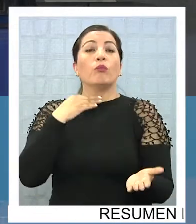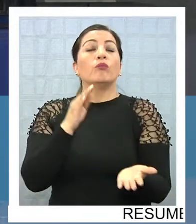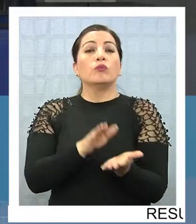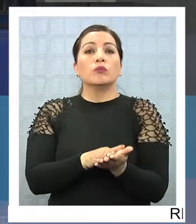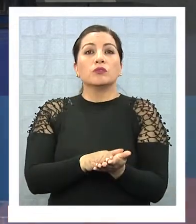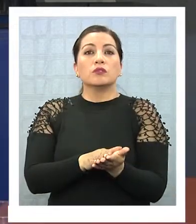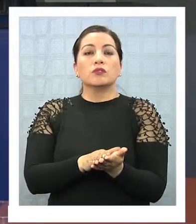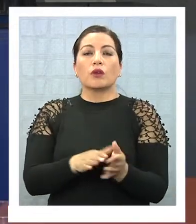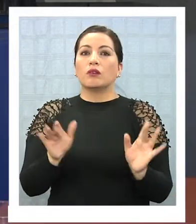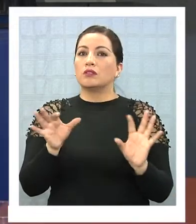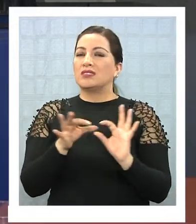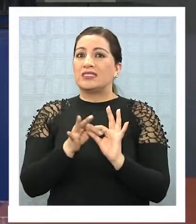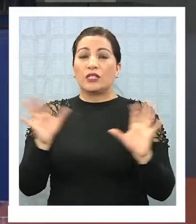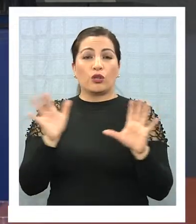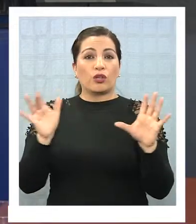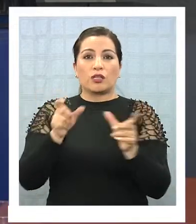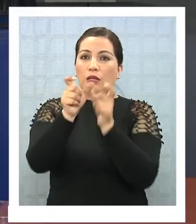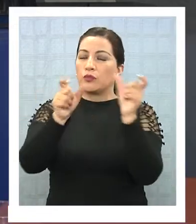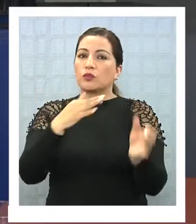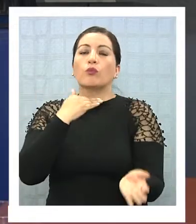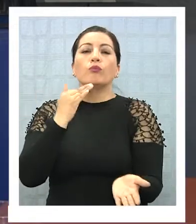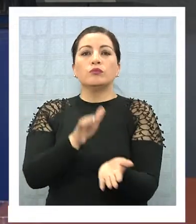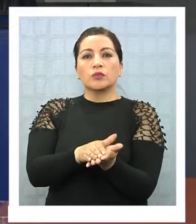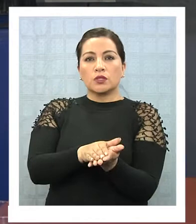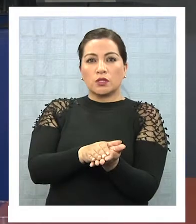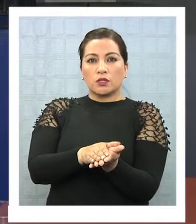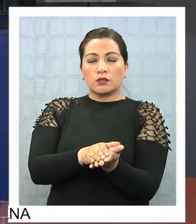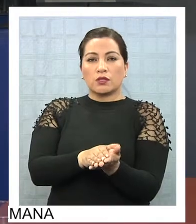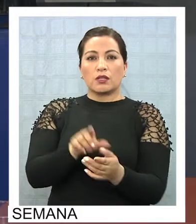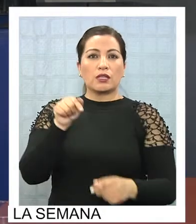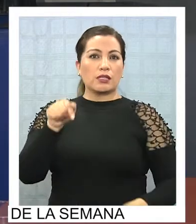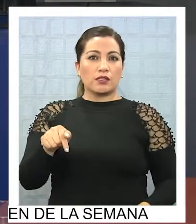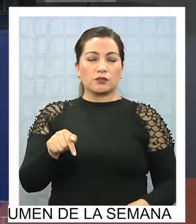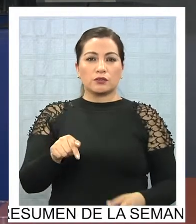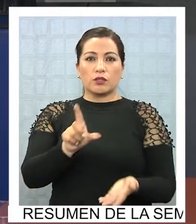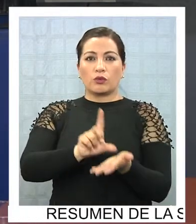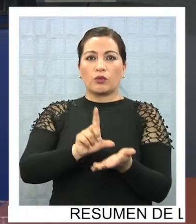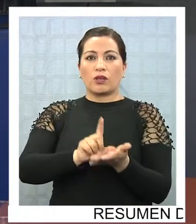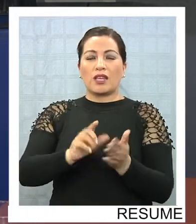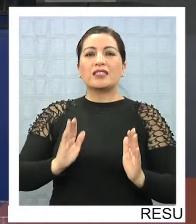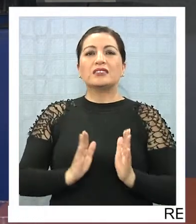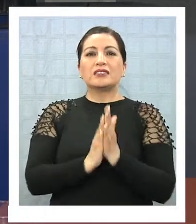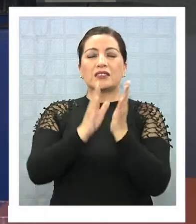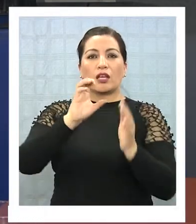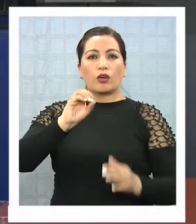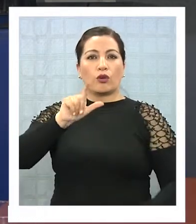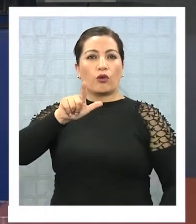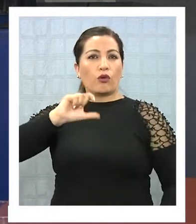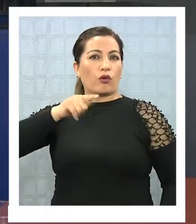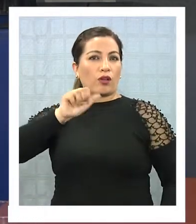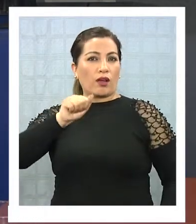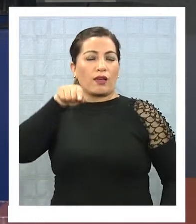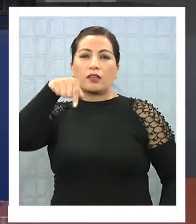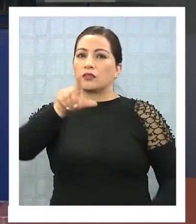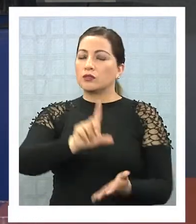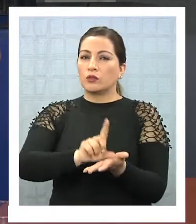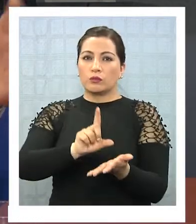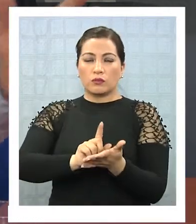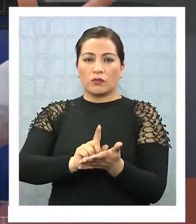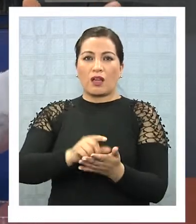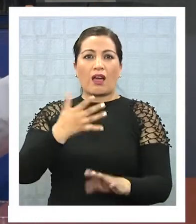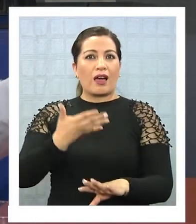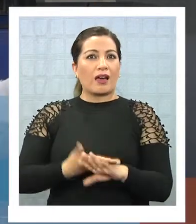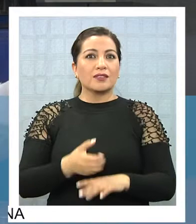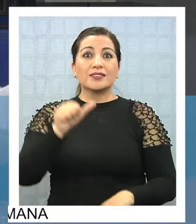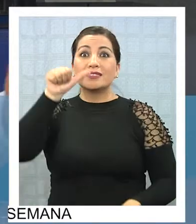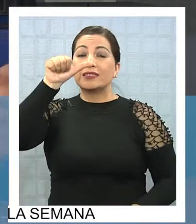grave que significa que mueran personas, una afectación de una localidad como Santa Olga, pero hay que entender que hubo